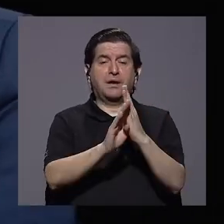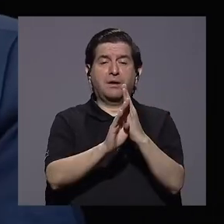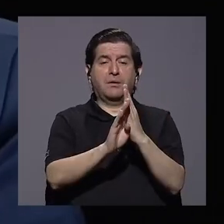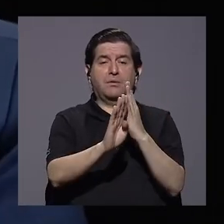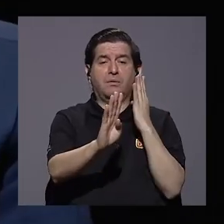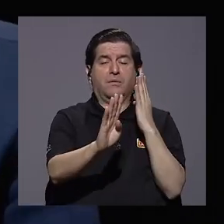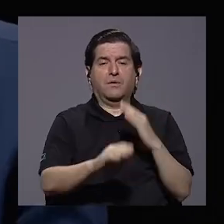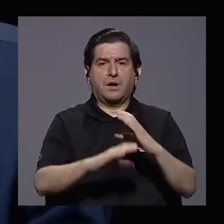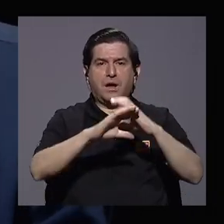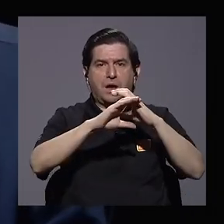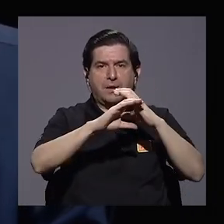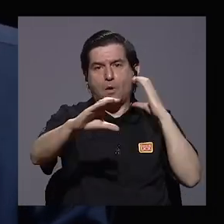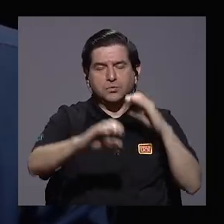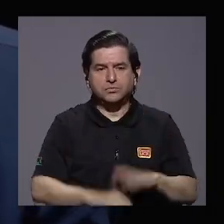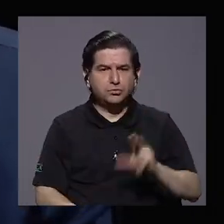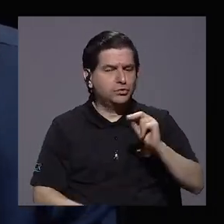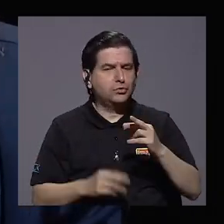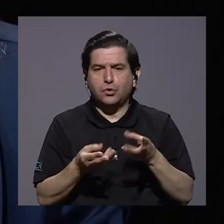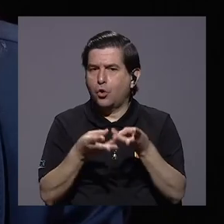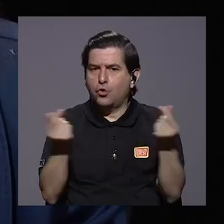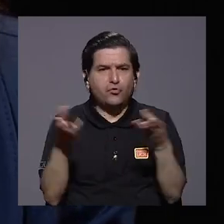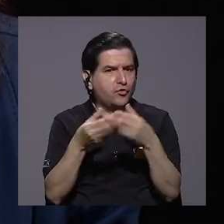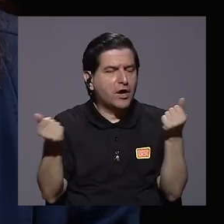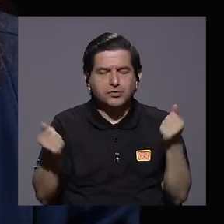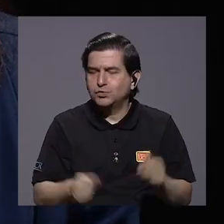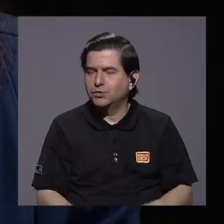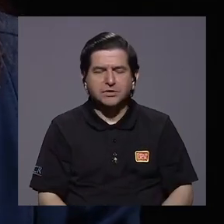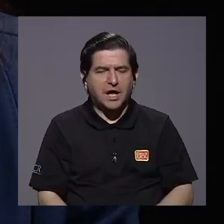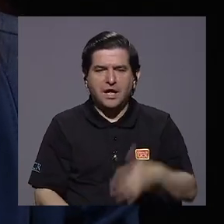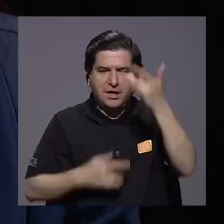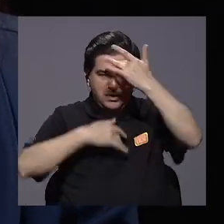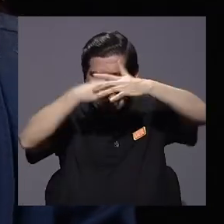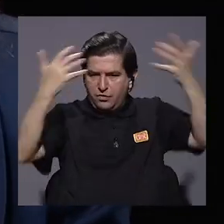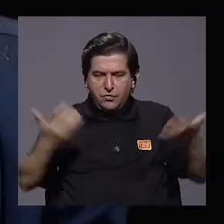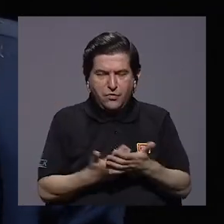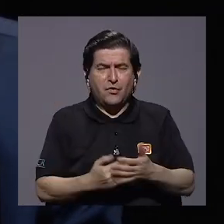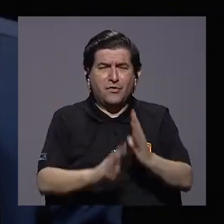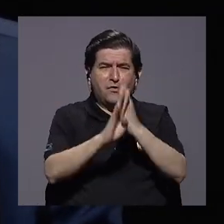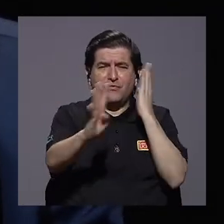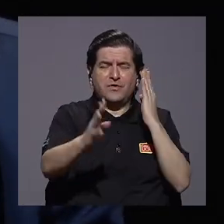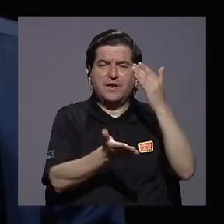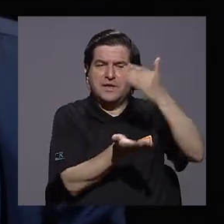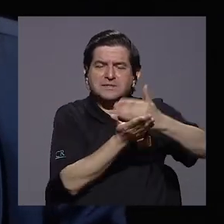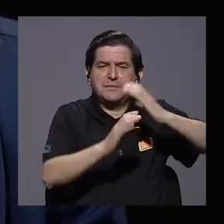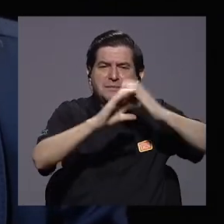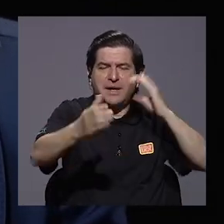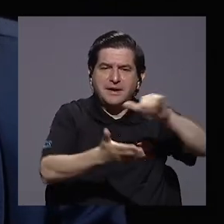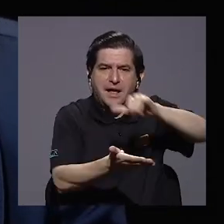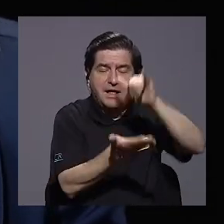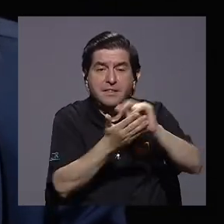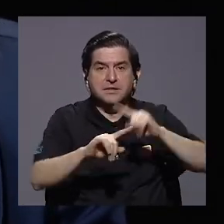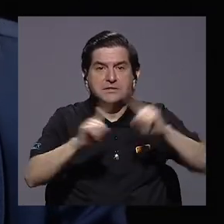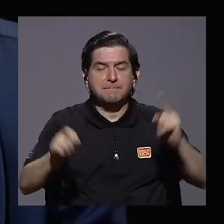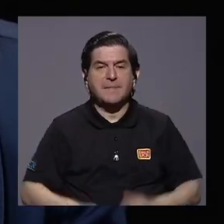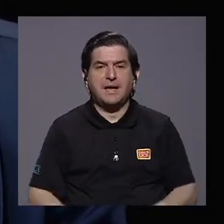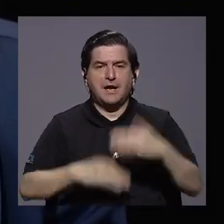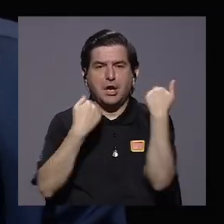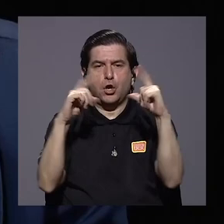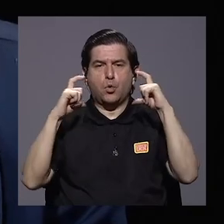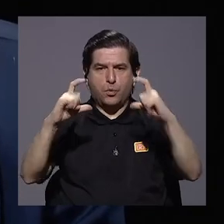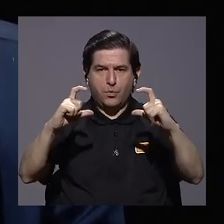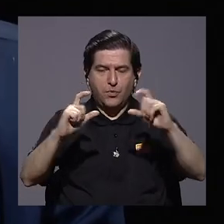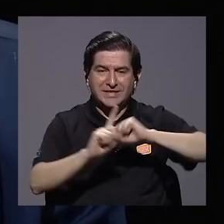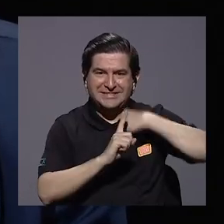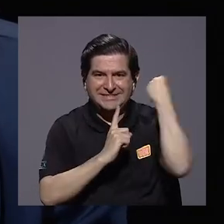Esto no es un producto de la pandemia, las filas en San José en los buses. Pero que la restricción y esta situación